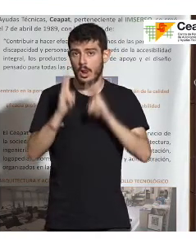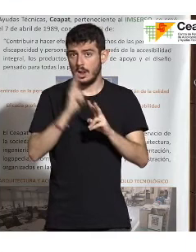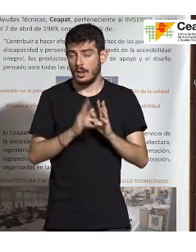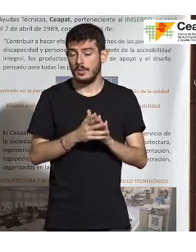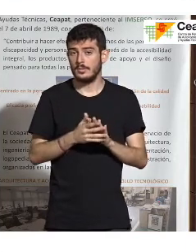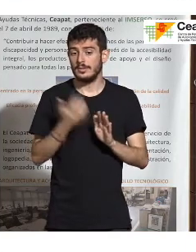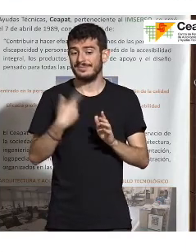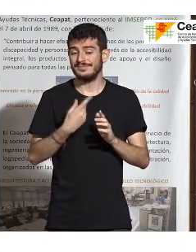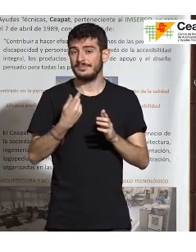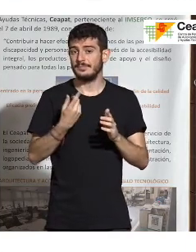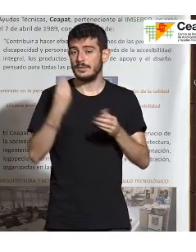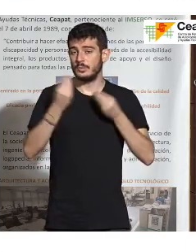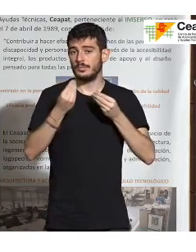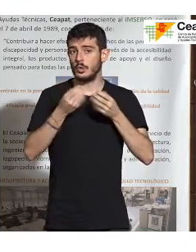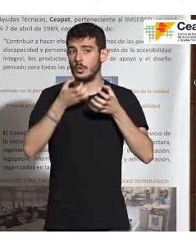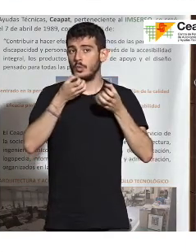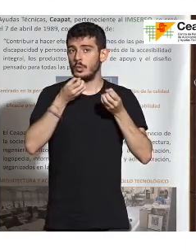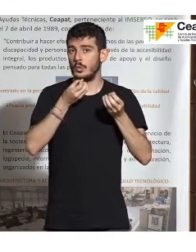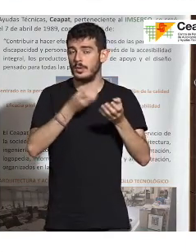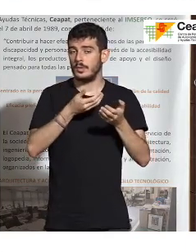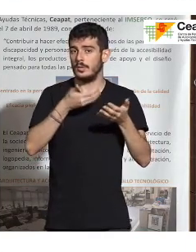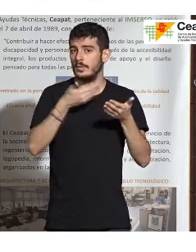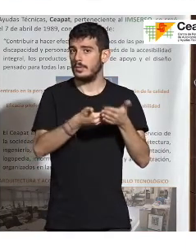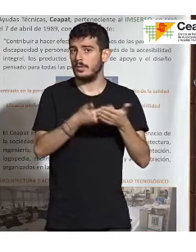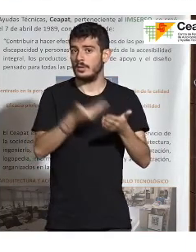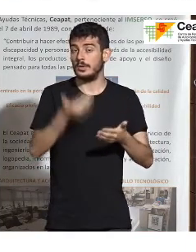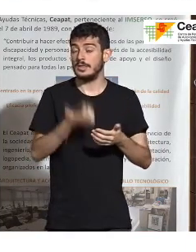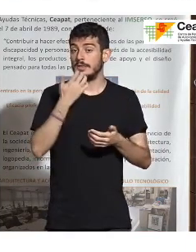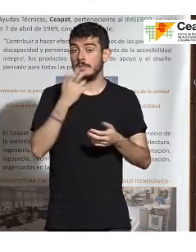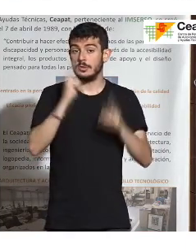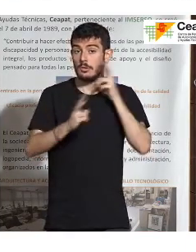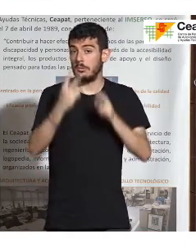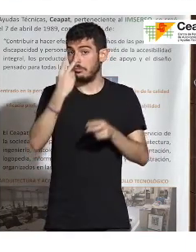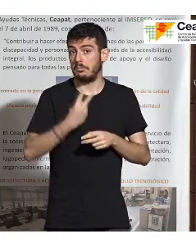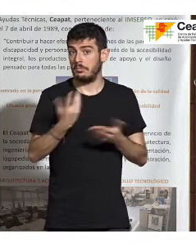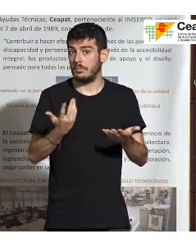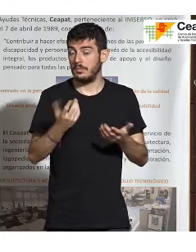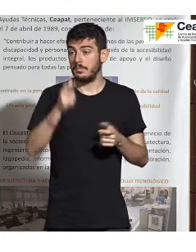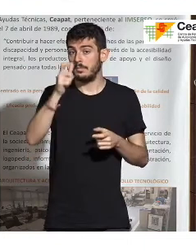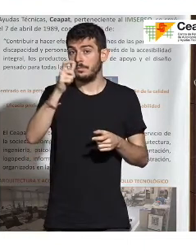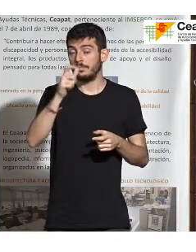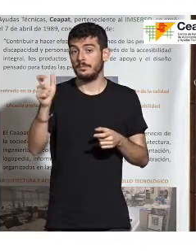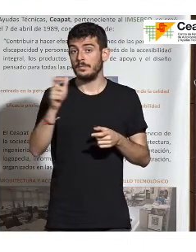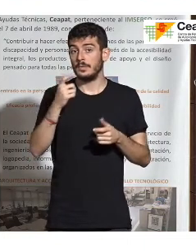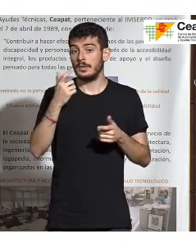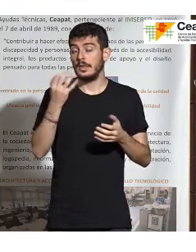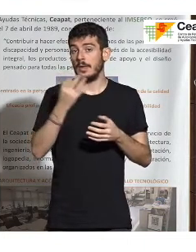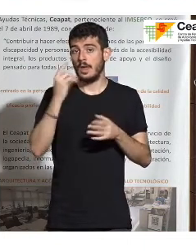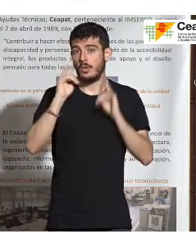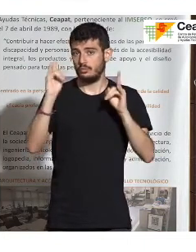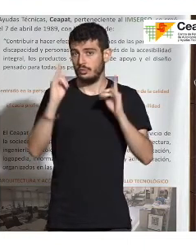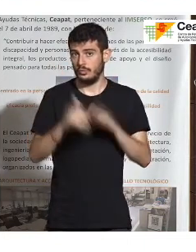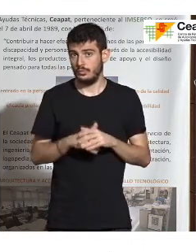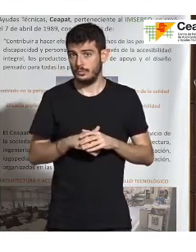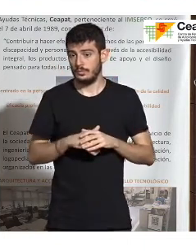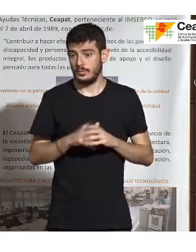observación importante, entiendo, que para aquellas personas que no perciban la información visual, la indicación de la activación debe de generar un aviso acústico. Obviamente